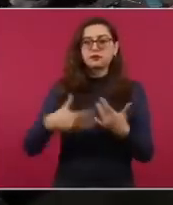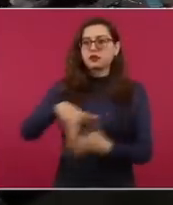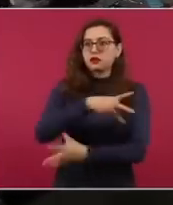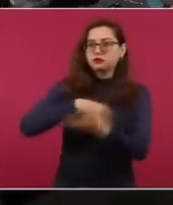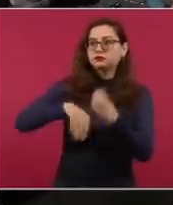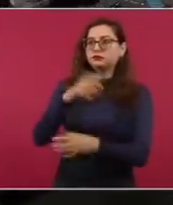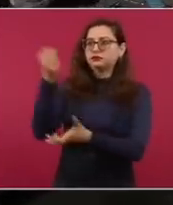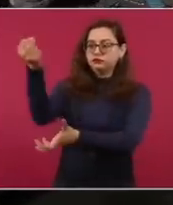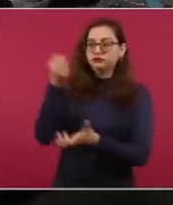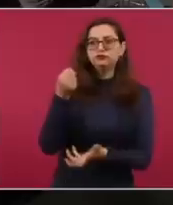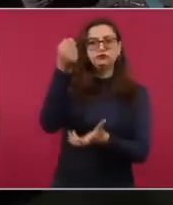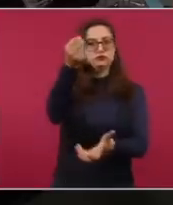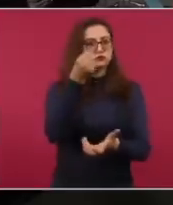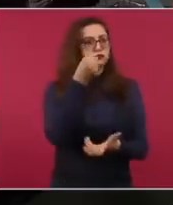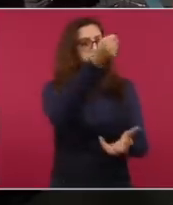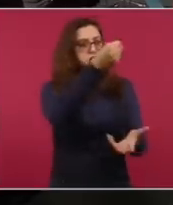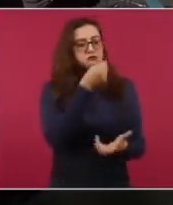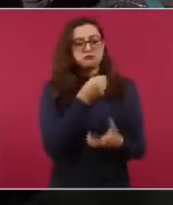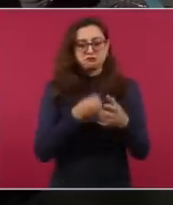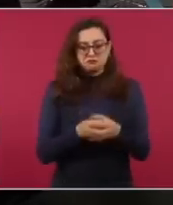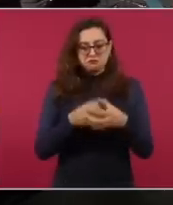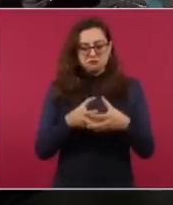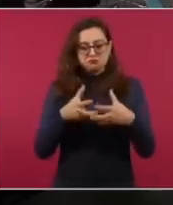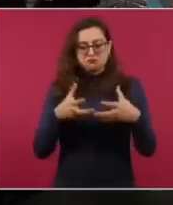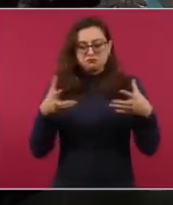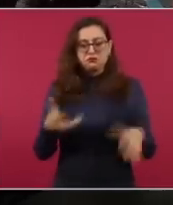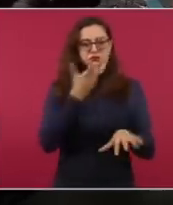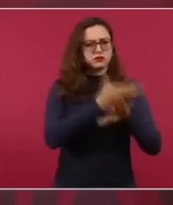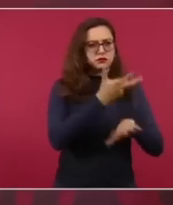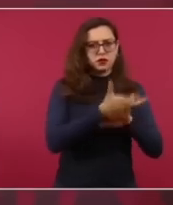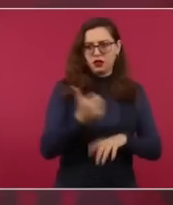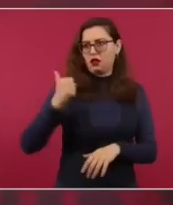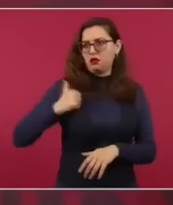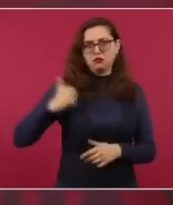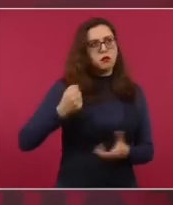de Estados Unidos como de Canadá y de todo el mundo.